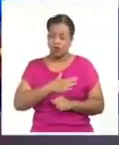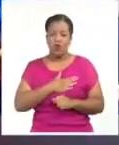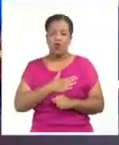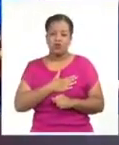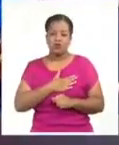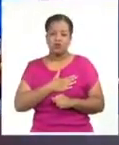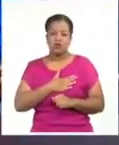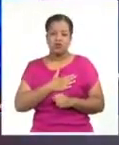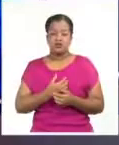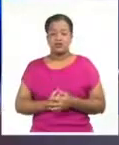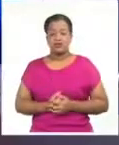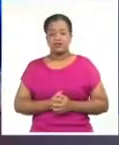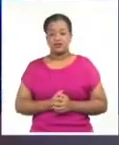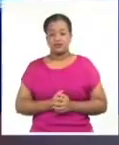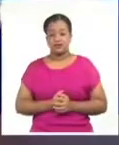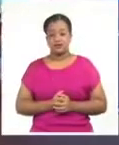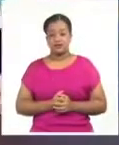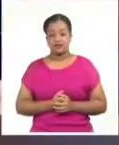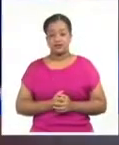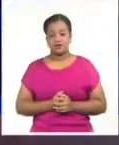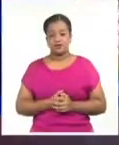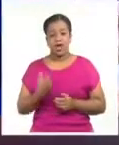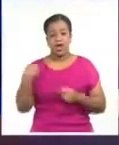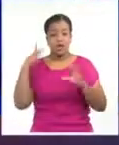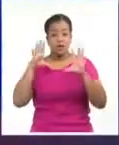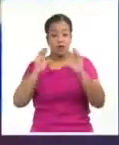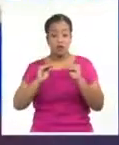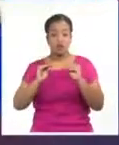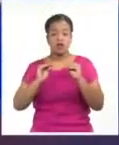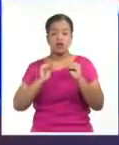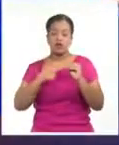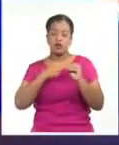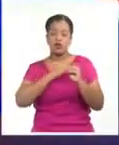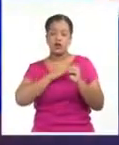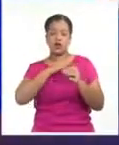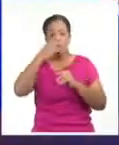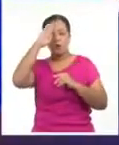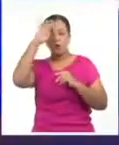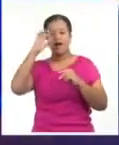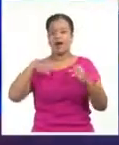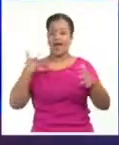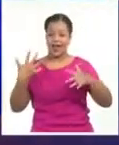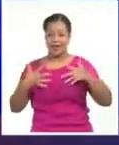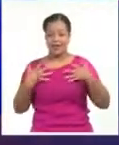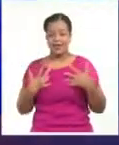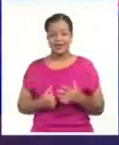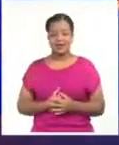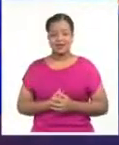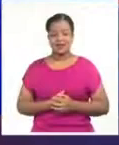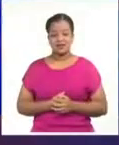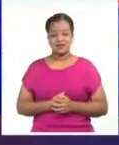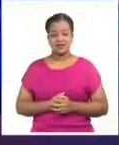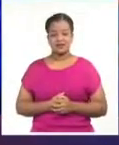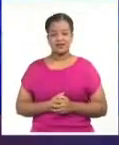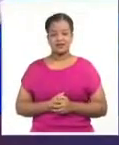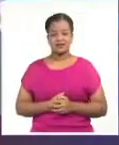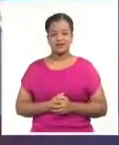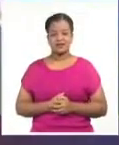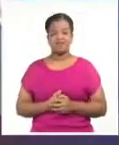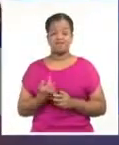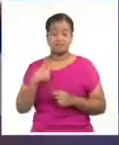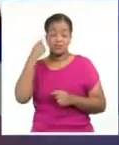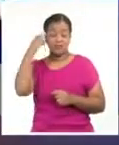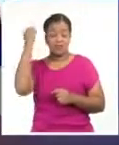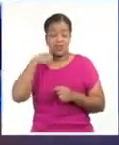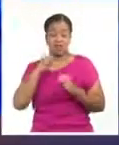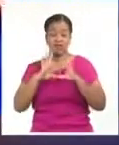Y creo que decía ayer por la noche que quería darle esta alegría a Cuba para que sean los familiares. Yo sé que no le vas a reponer a ninguno de